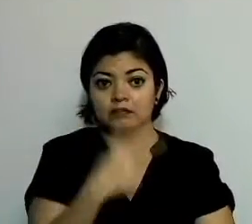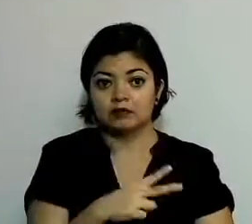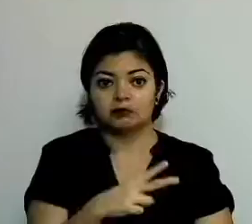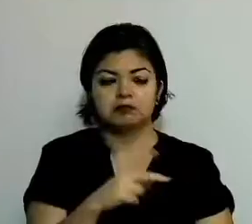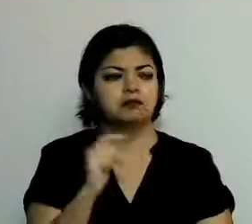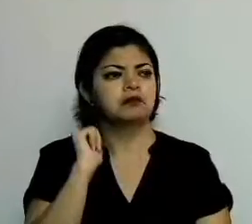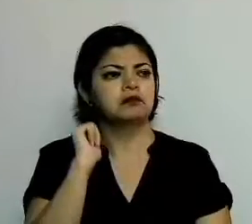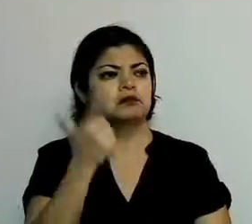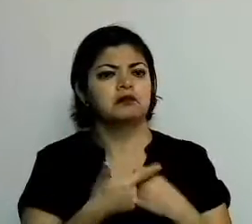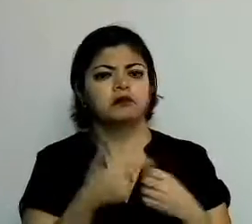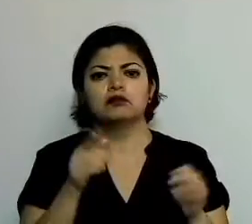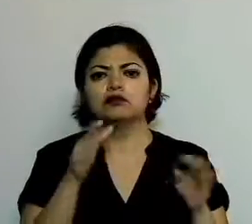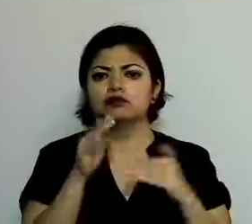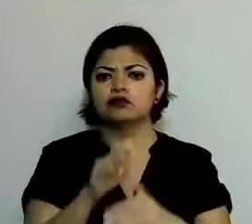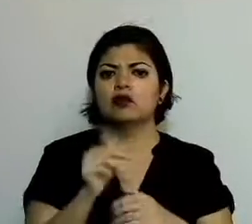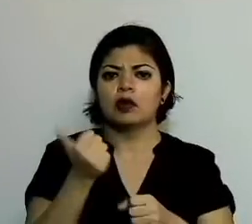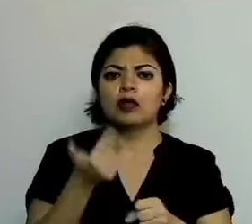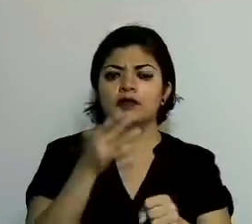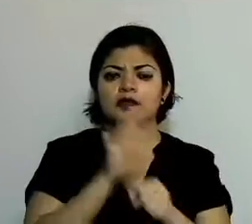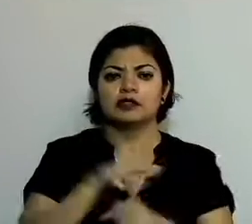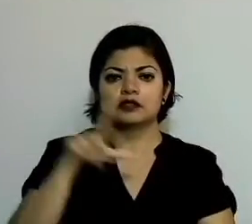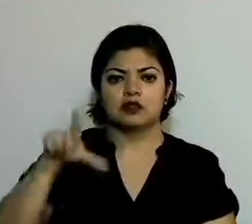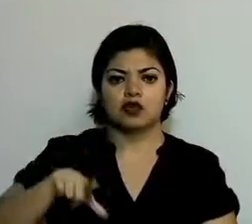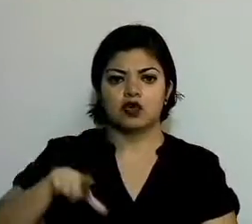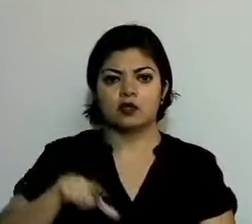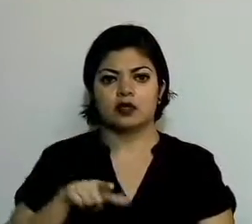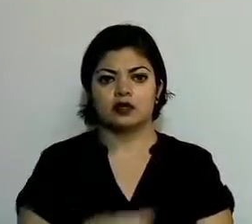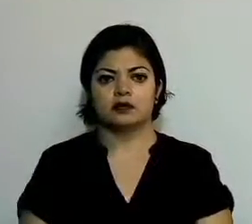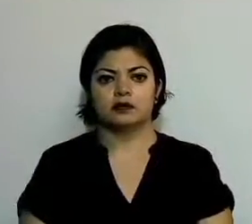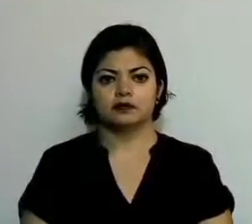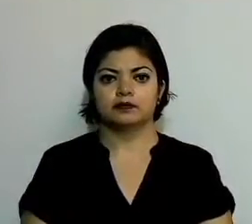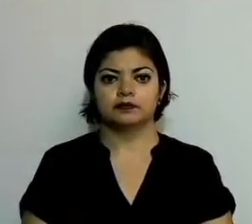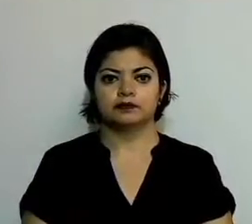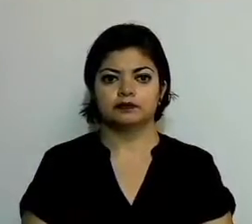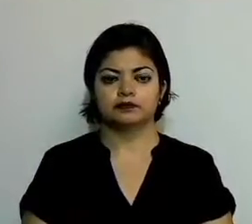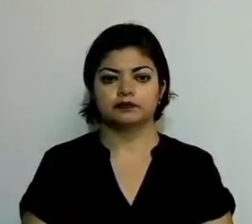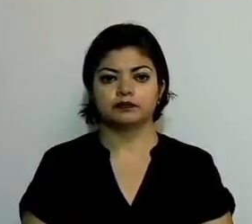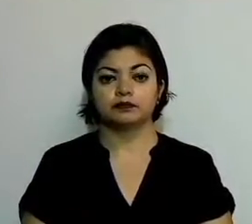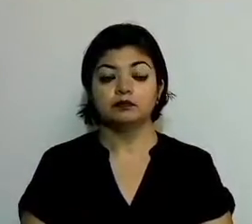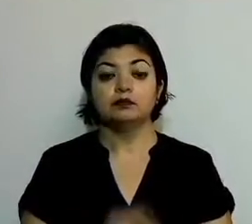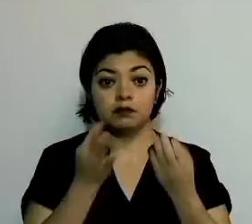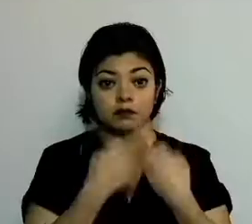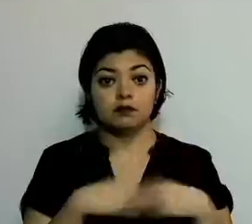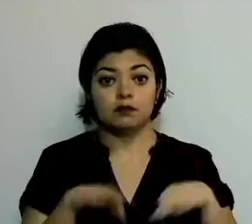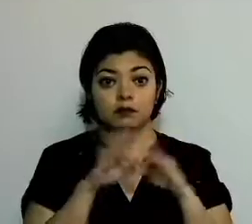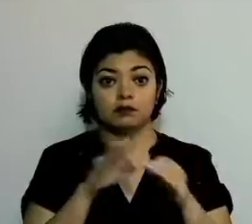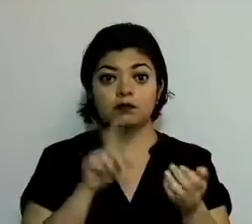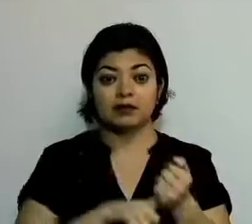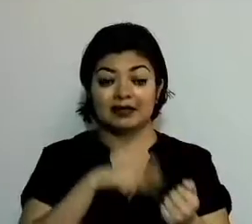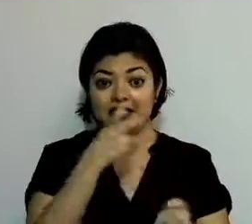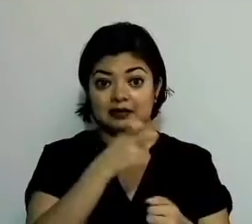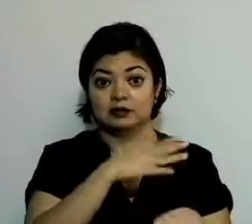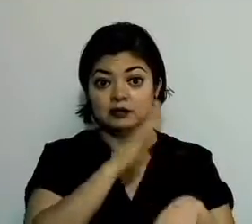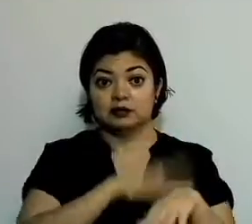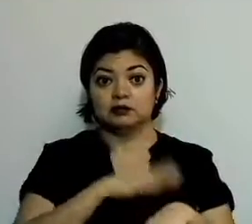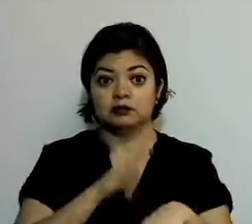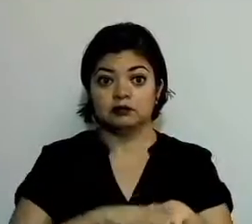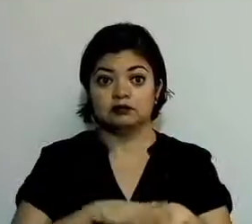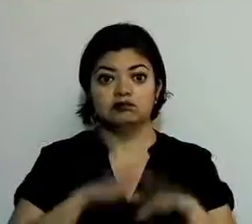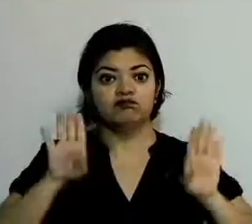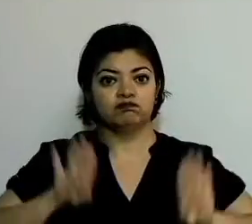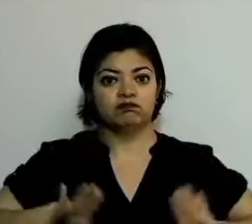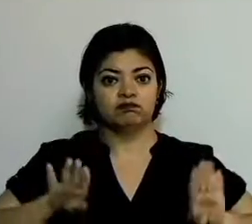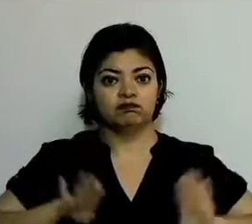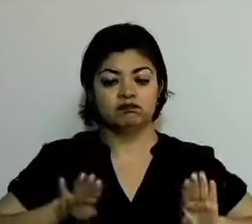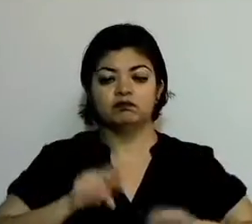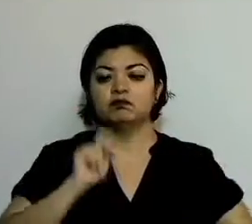ramos de la administración de gobierno. Destacamos que la iniciativa de decreto es concordante con el